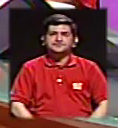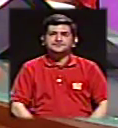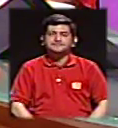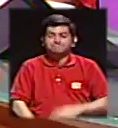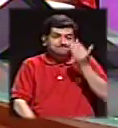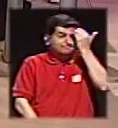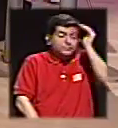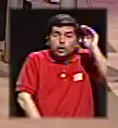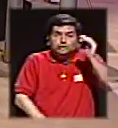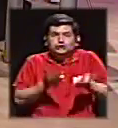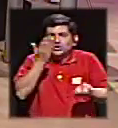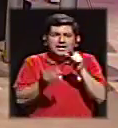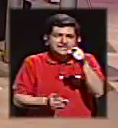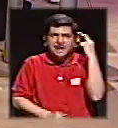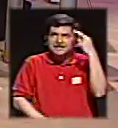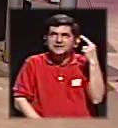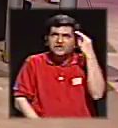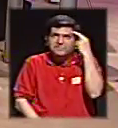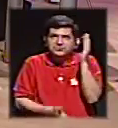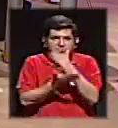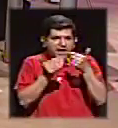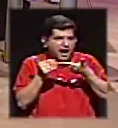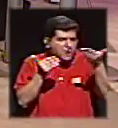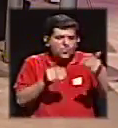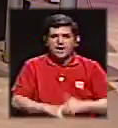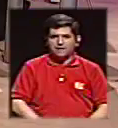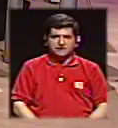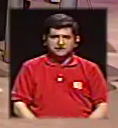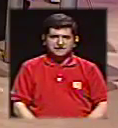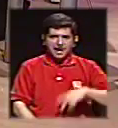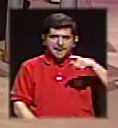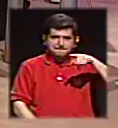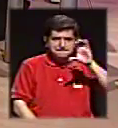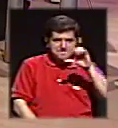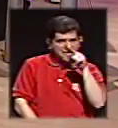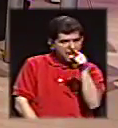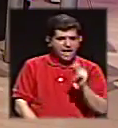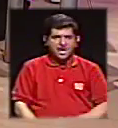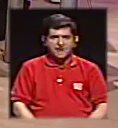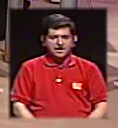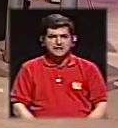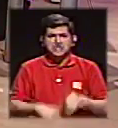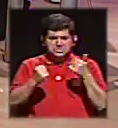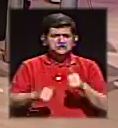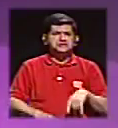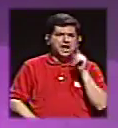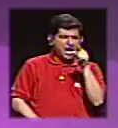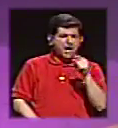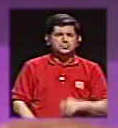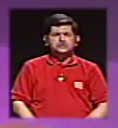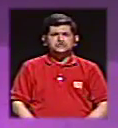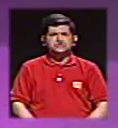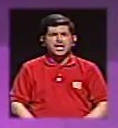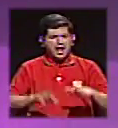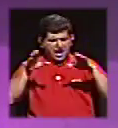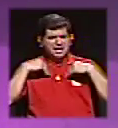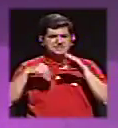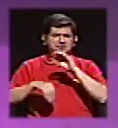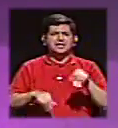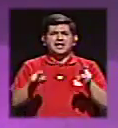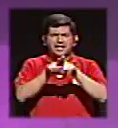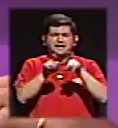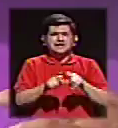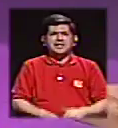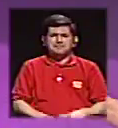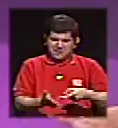No sé si quisieran reflexionar sobre alguna de las cosas, doña Pilar, usted más que reconocida y apreciada es la